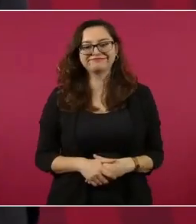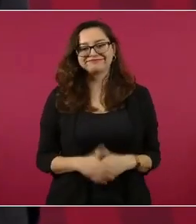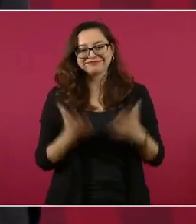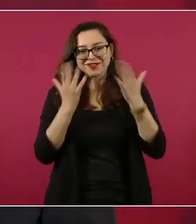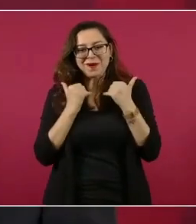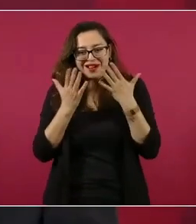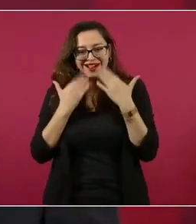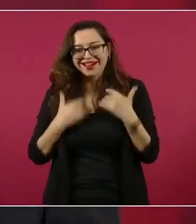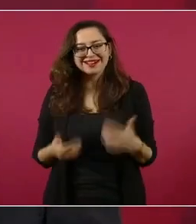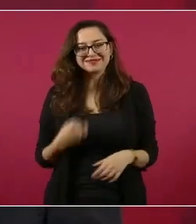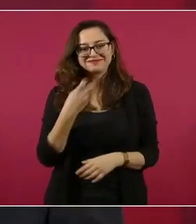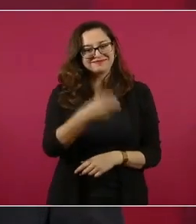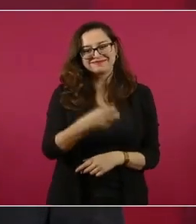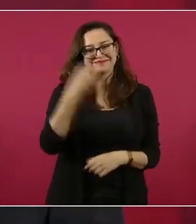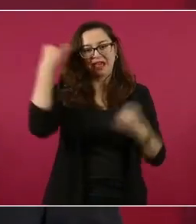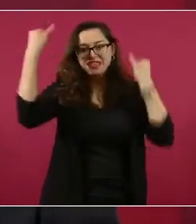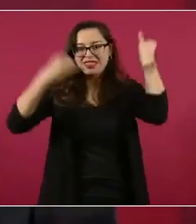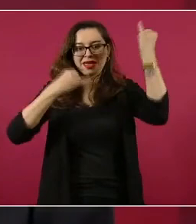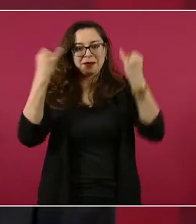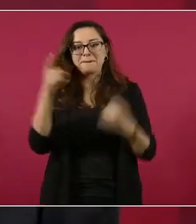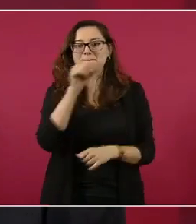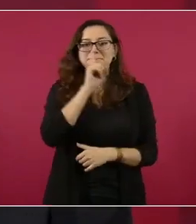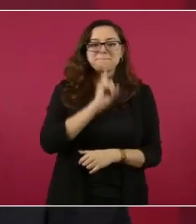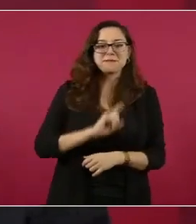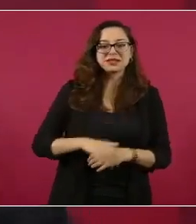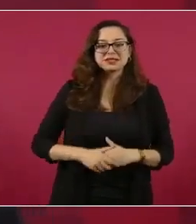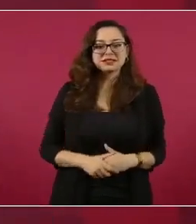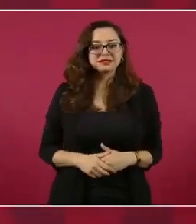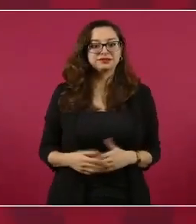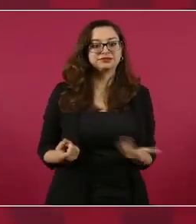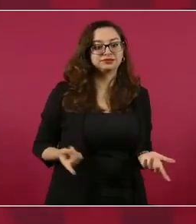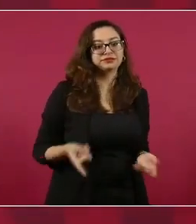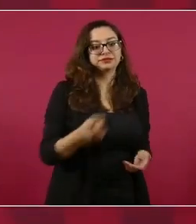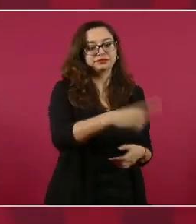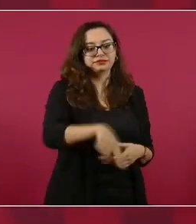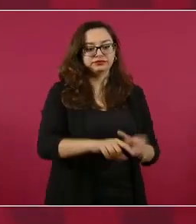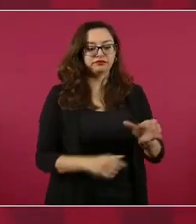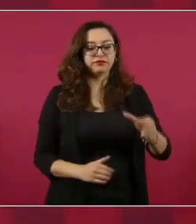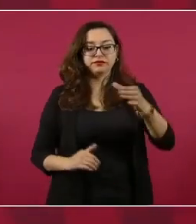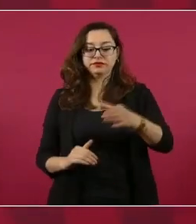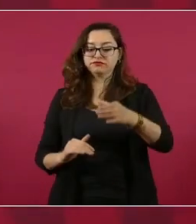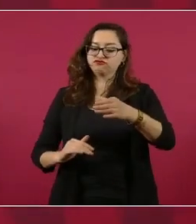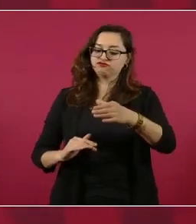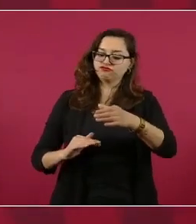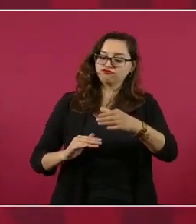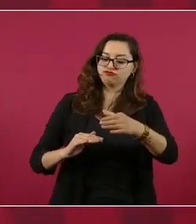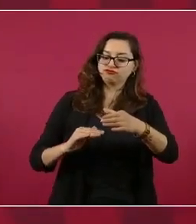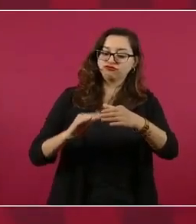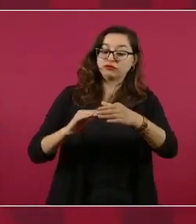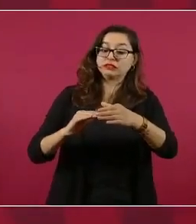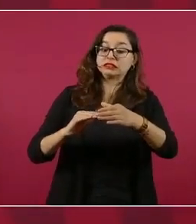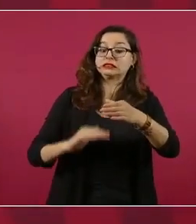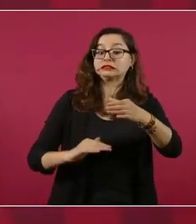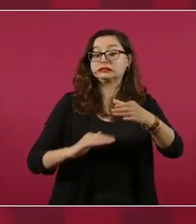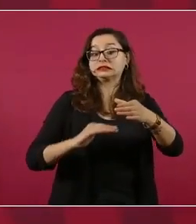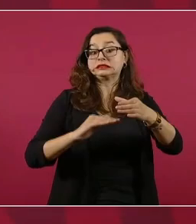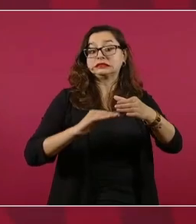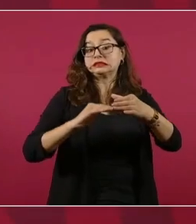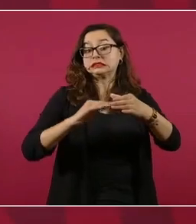se llena la copa y no esperan que derrame, ponen otra copa